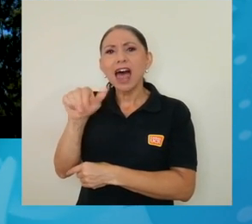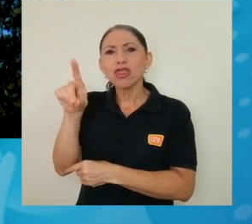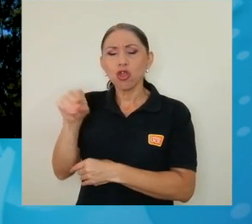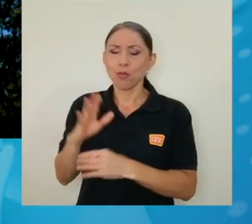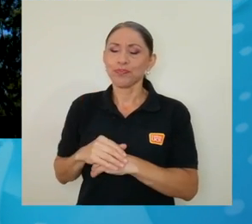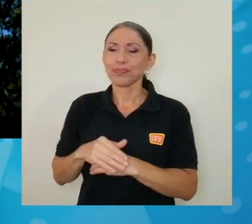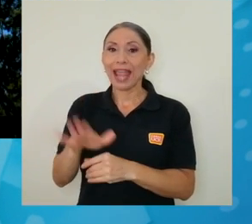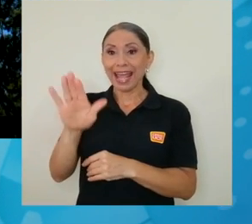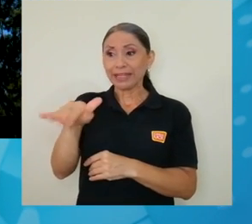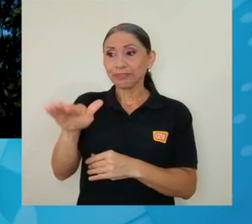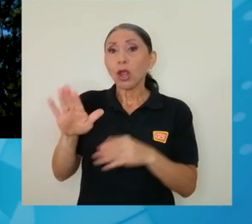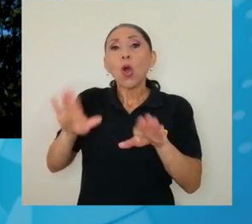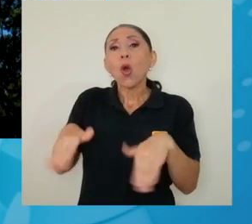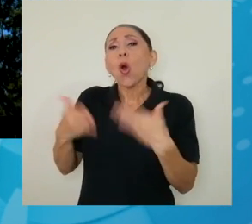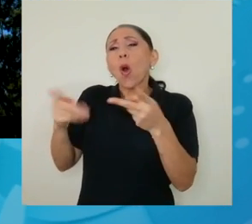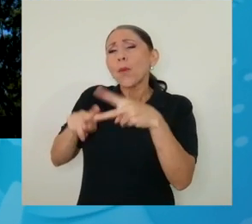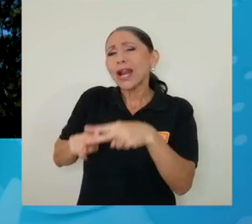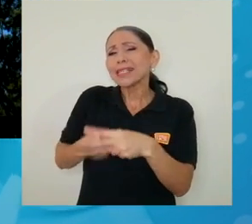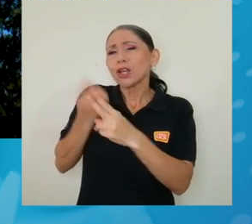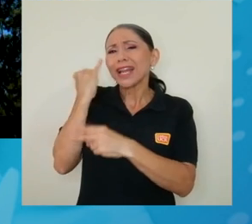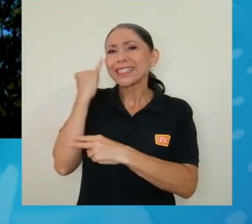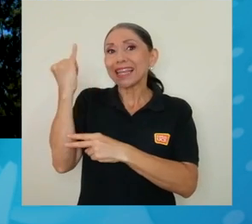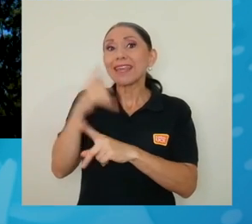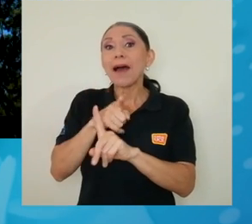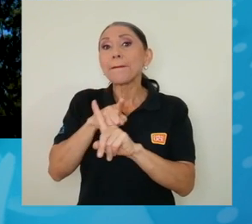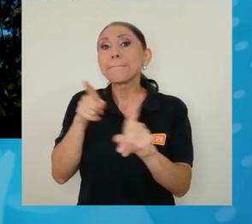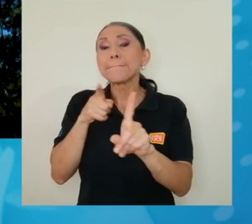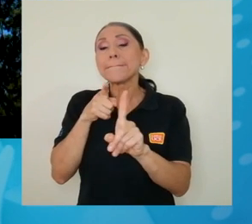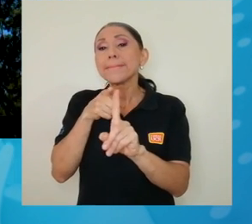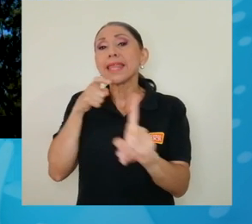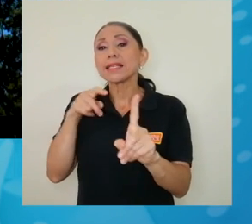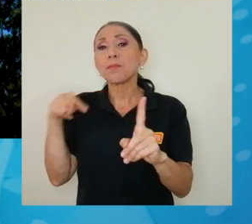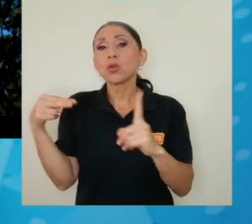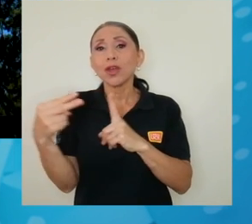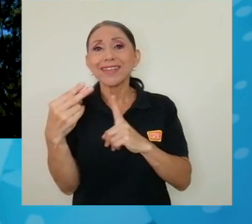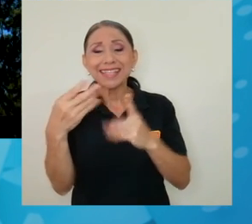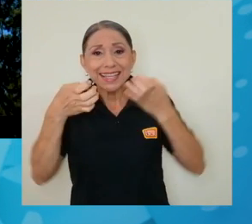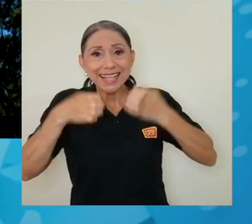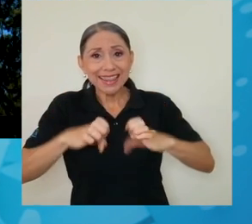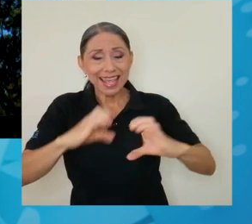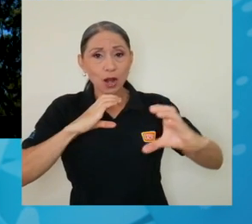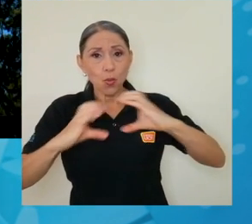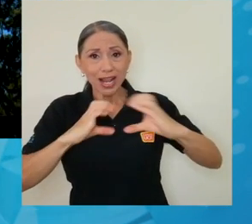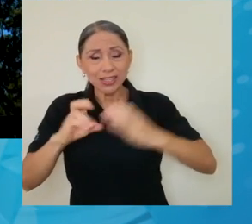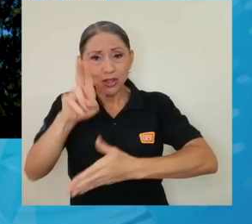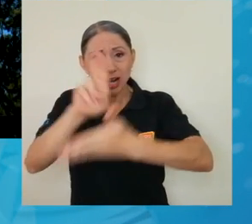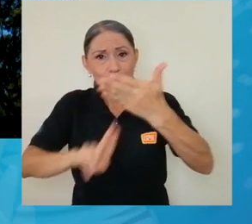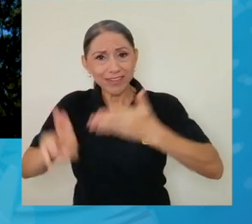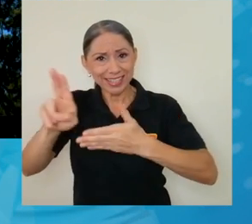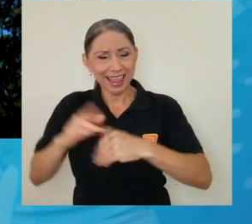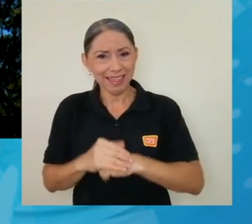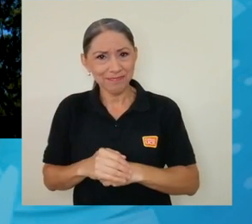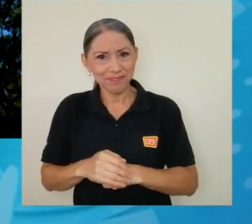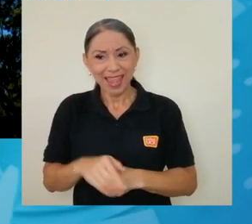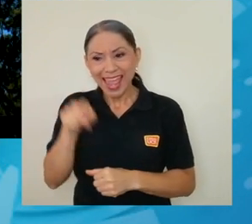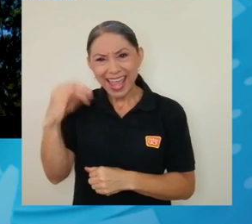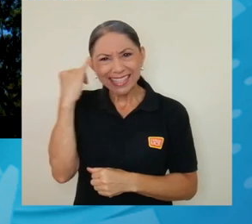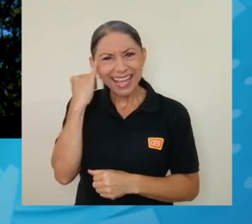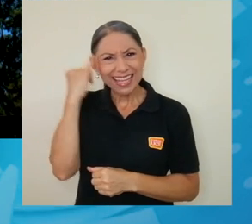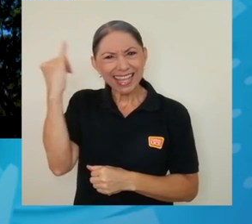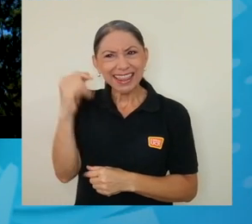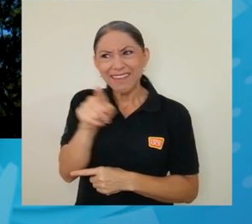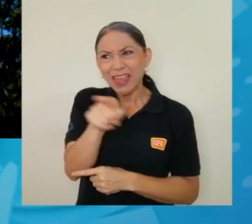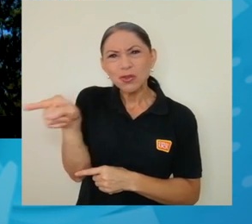retomando un poco ya cómo nació la iniciativa, desde el punto de vista de la estrategia de comunicación de la universidad, ¿dónde cabe